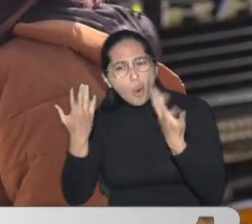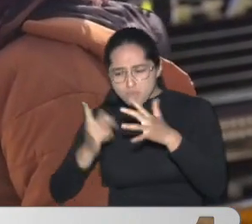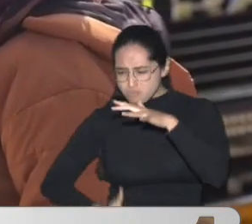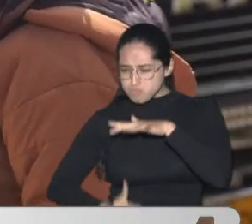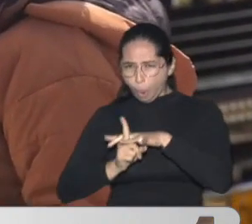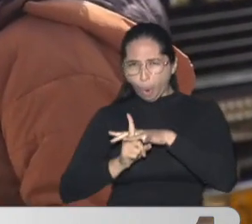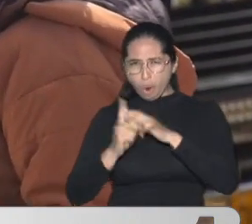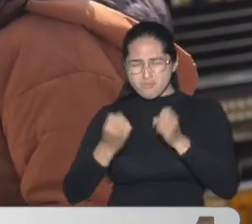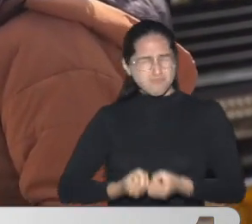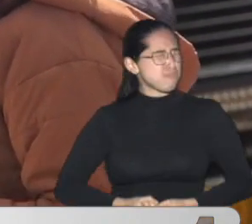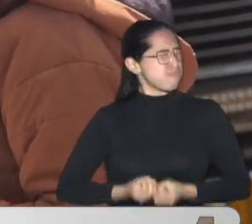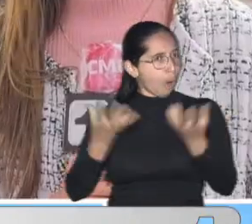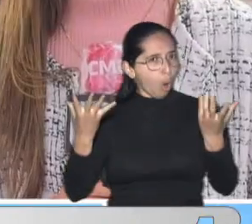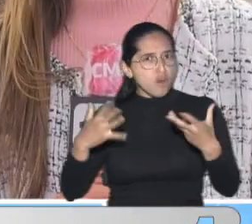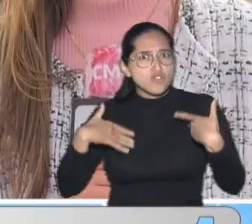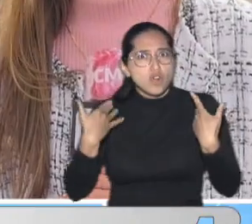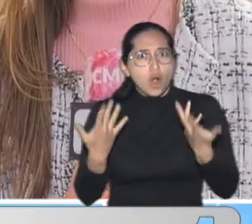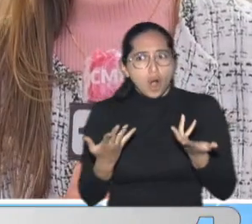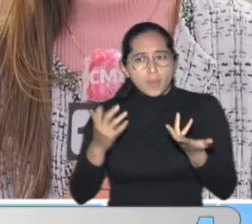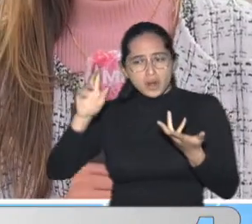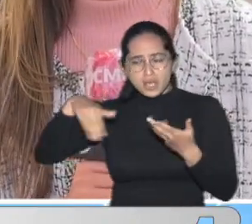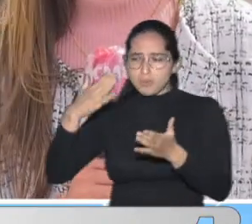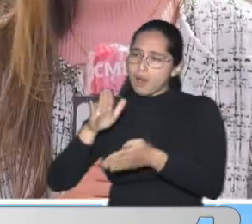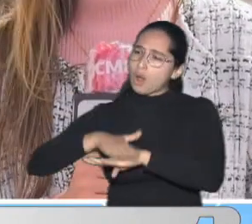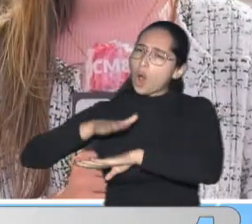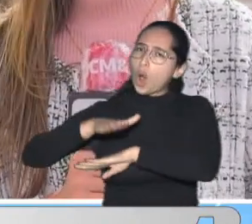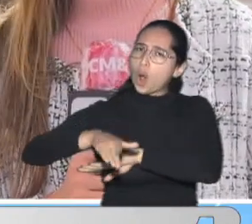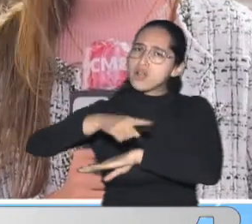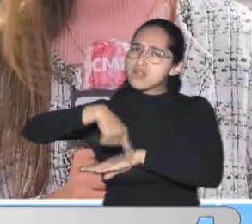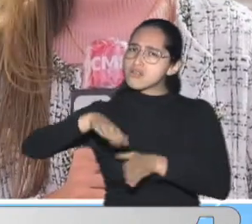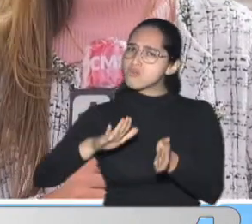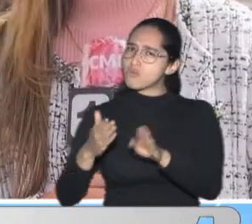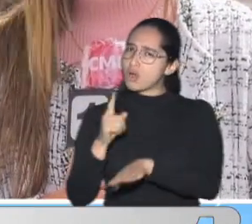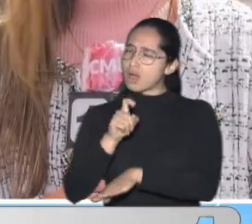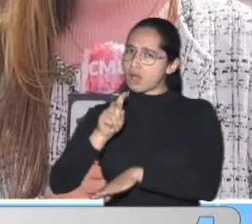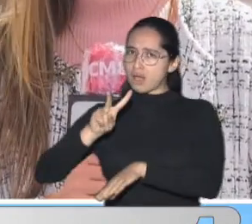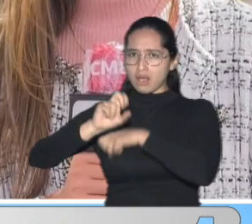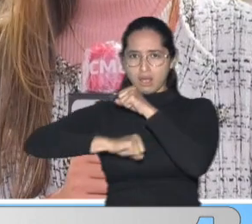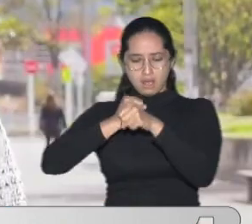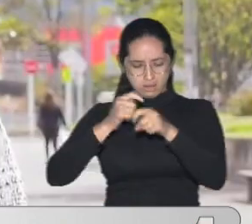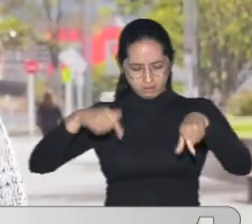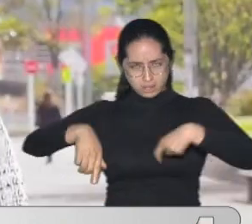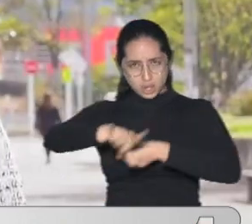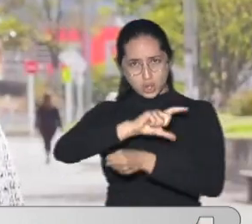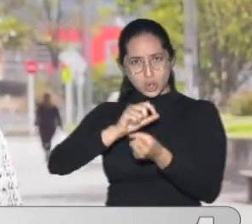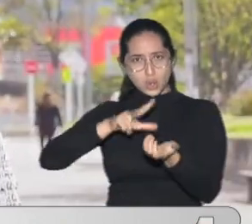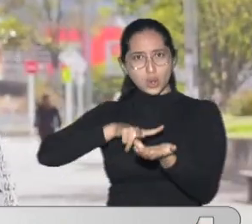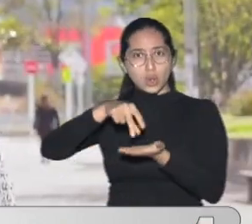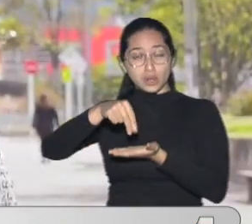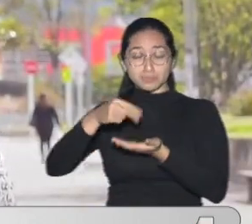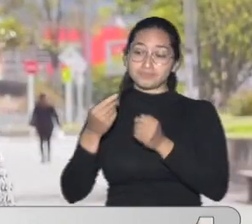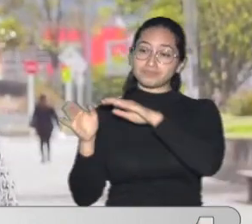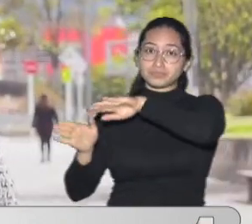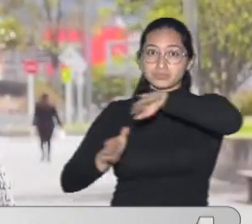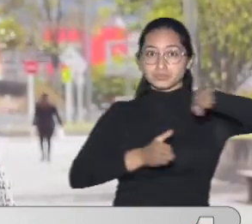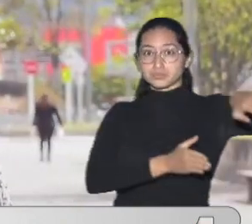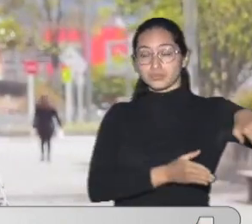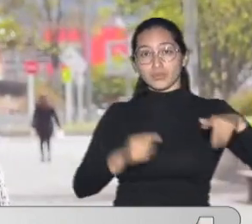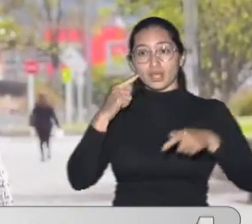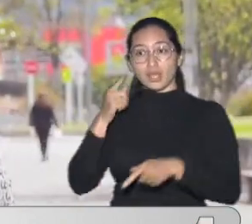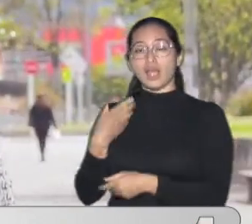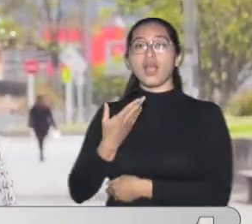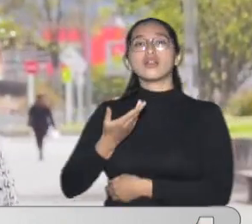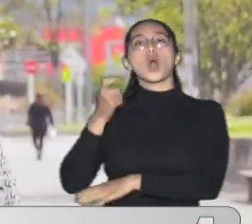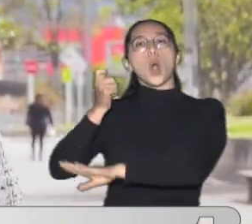momentos atemorizó a esa población de Puente Aranda En otras noticias hablamos con el abogado Juan Pablo Ovalle Él